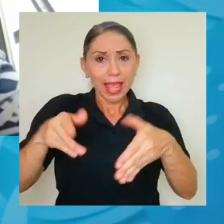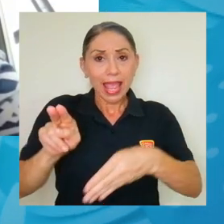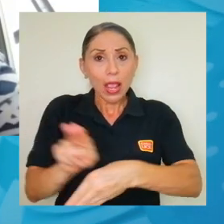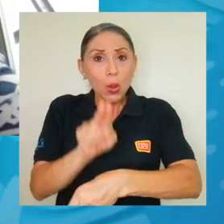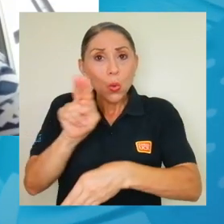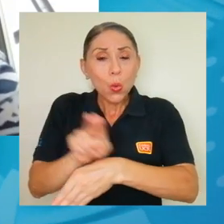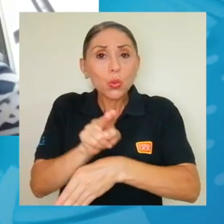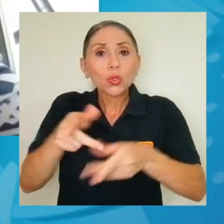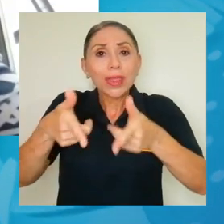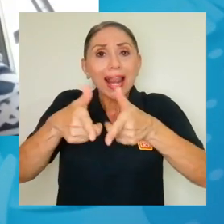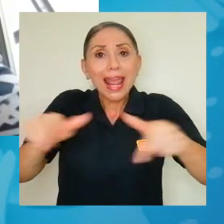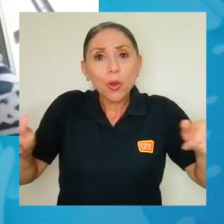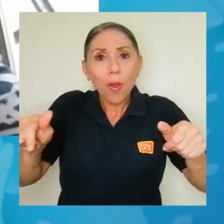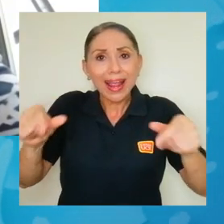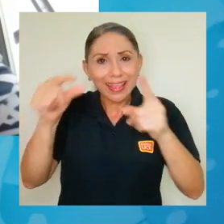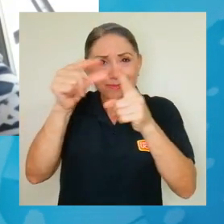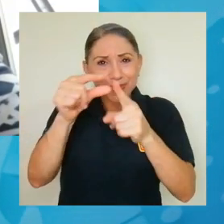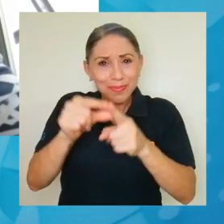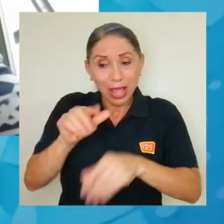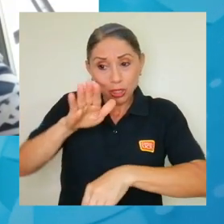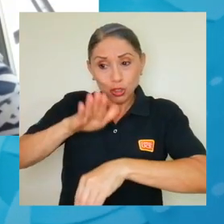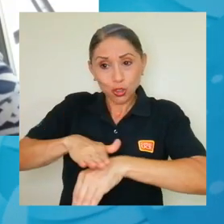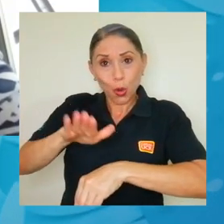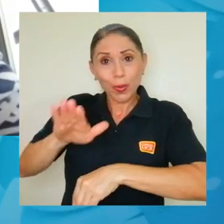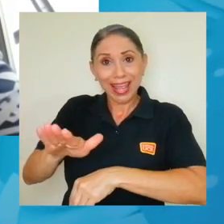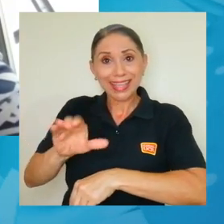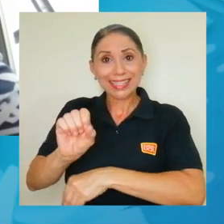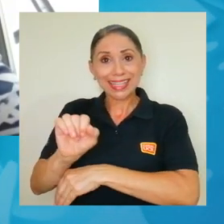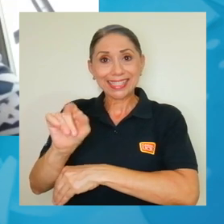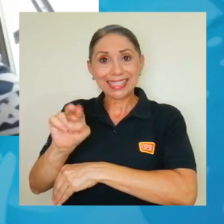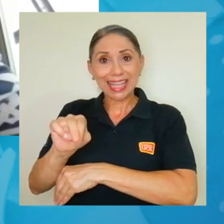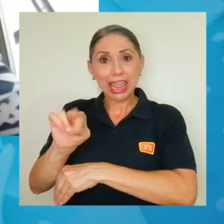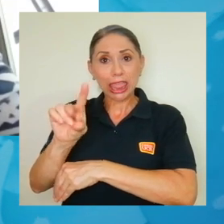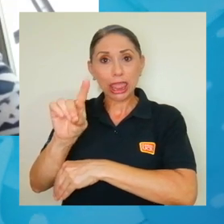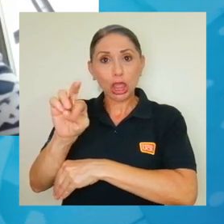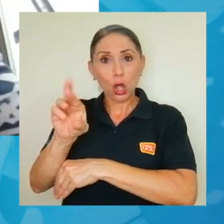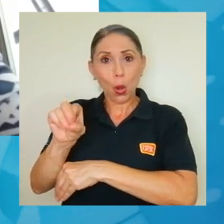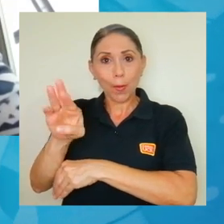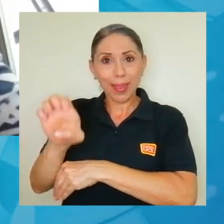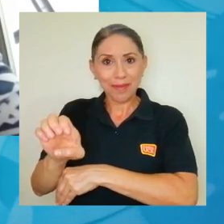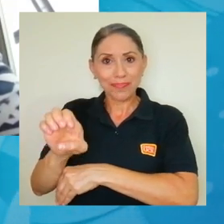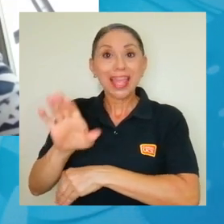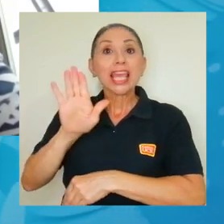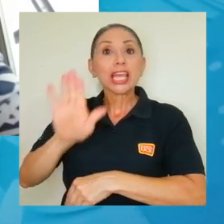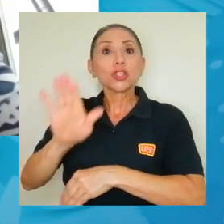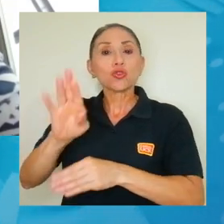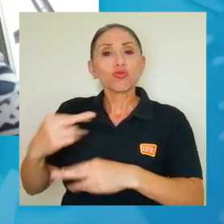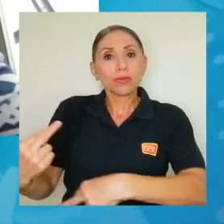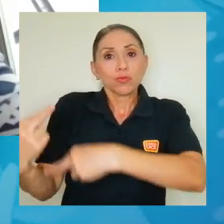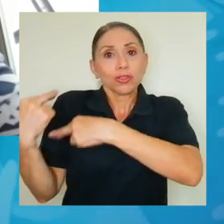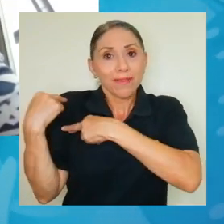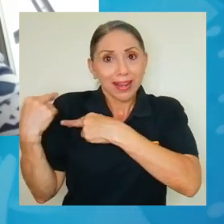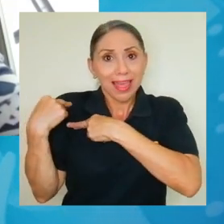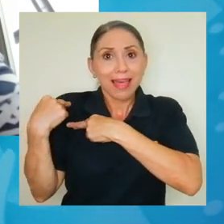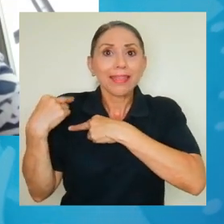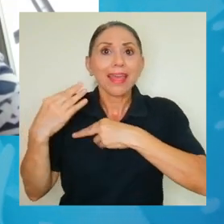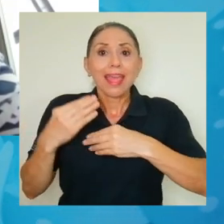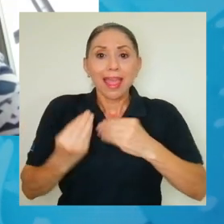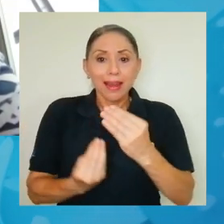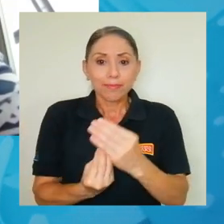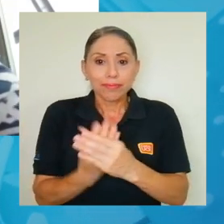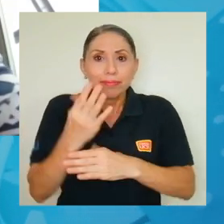manejo del lenguaje sobre el síndrome y en el peso que tuvo en la construcción sociocultural de la epidemia